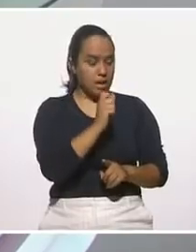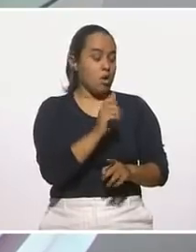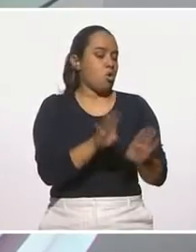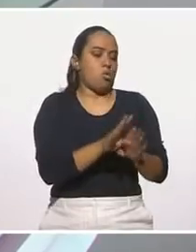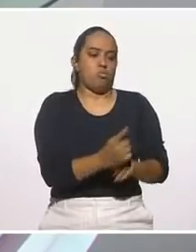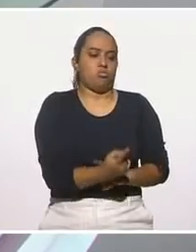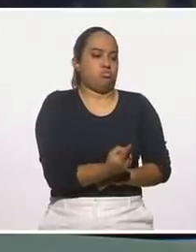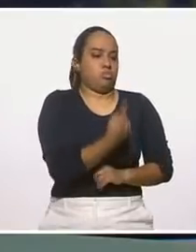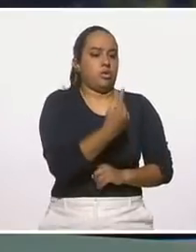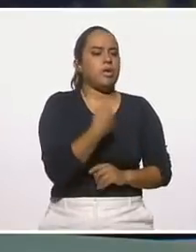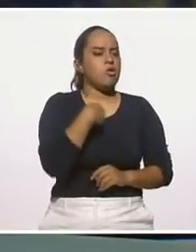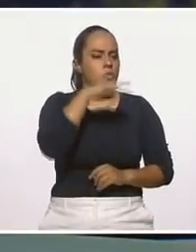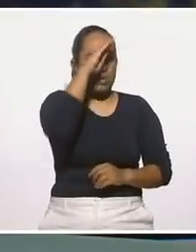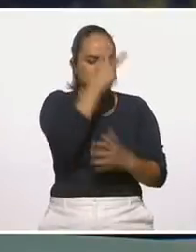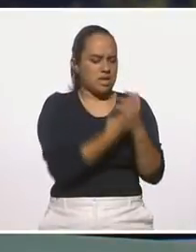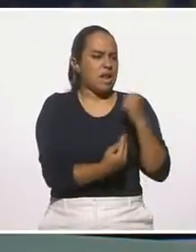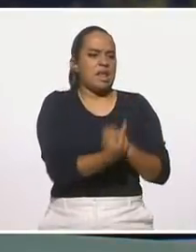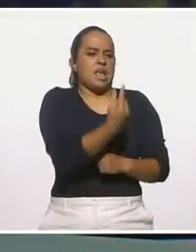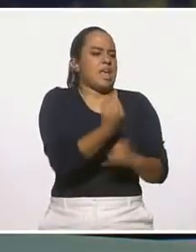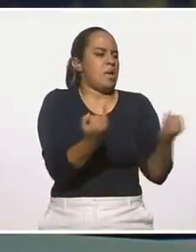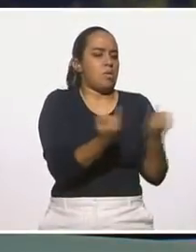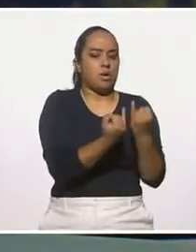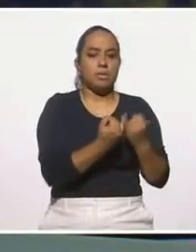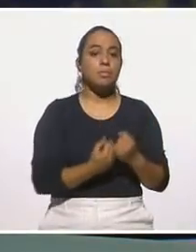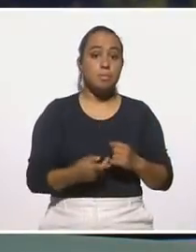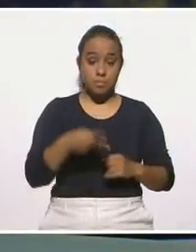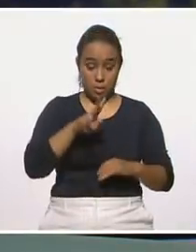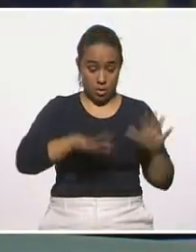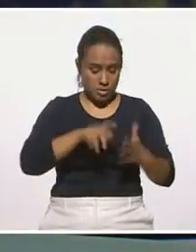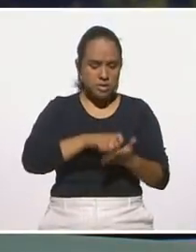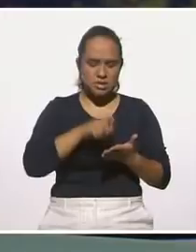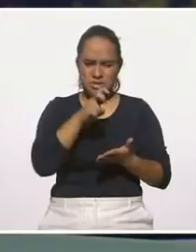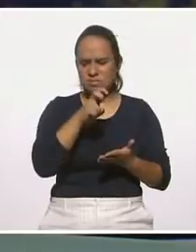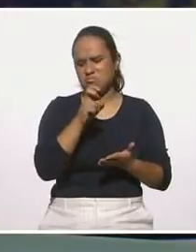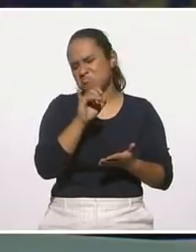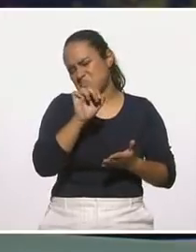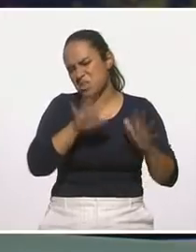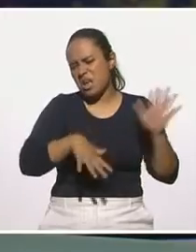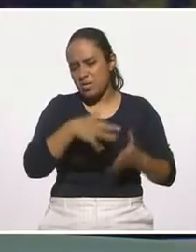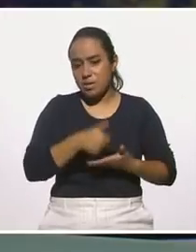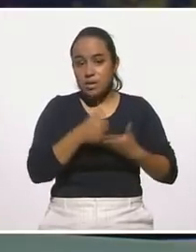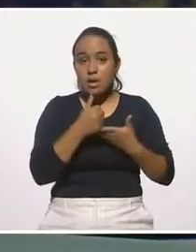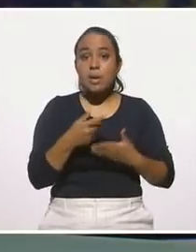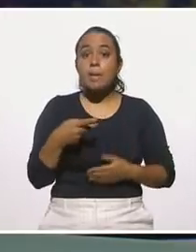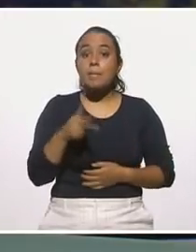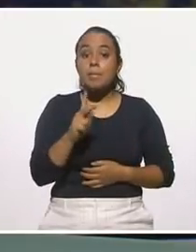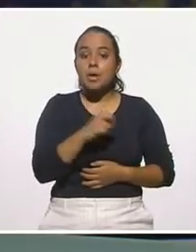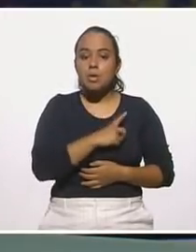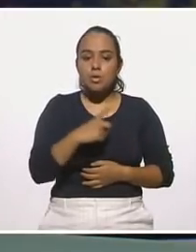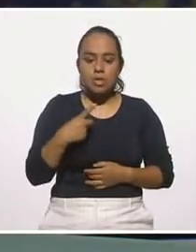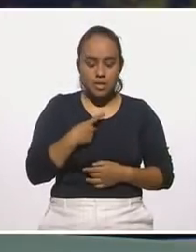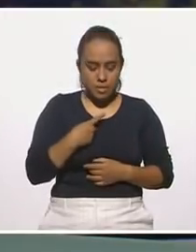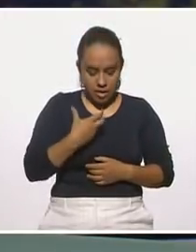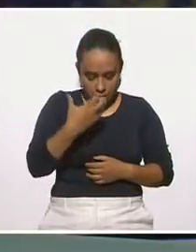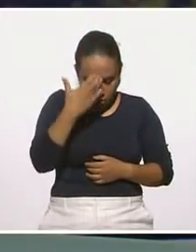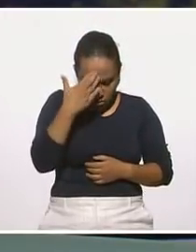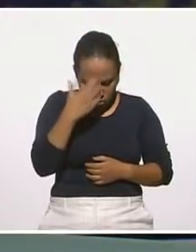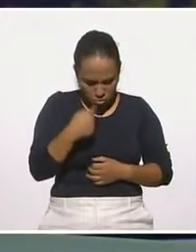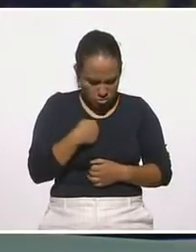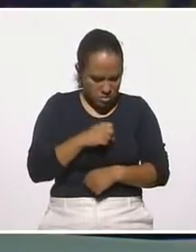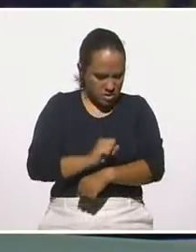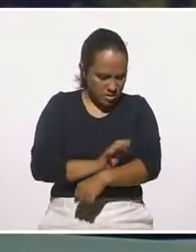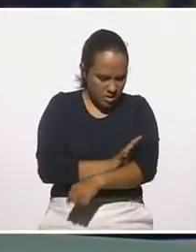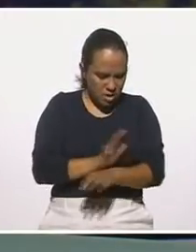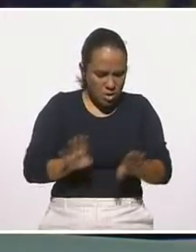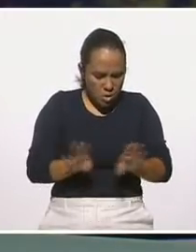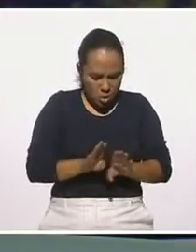pareciera que todo fuera una misma cosa. A veces escribir nos ayuda, pero yo sí creo que, que, que tratar de, de, de ir conociendo nuestras emociones para